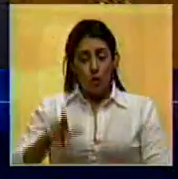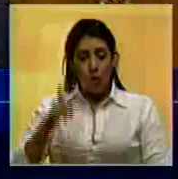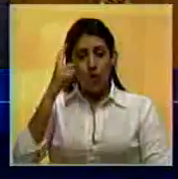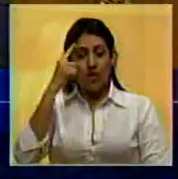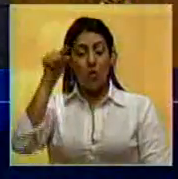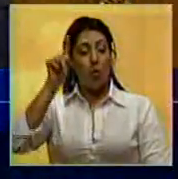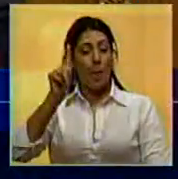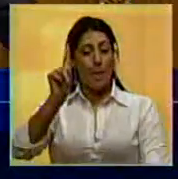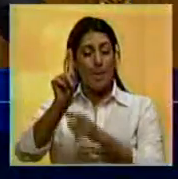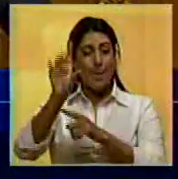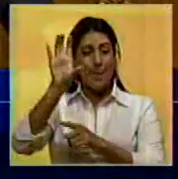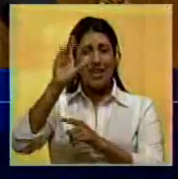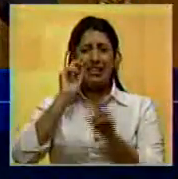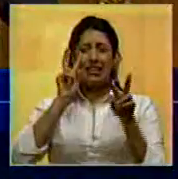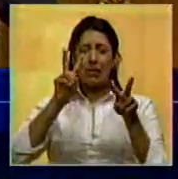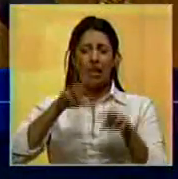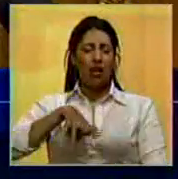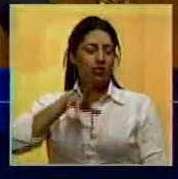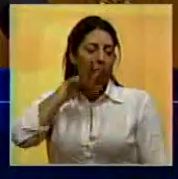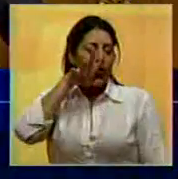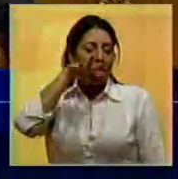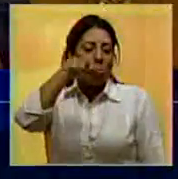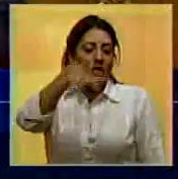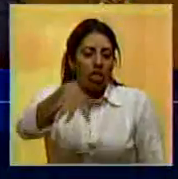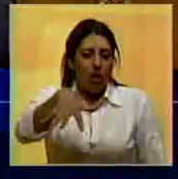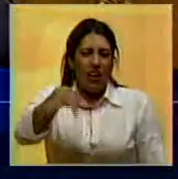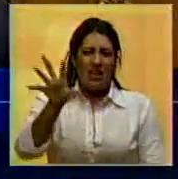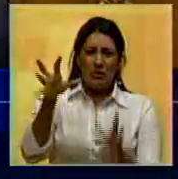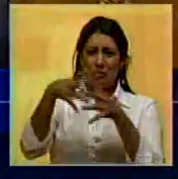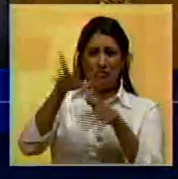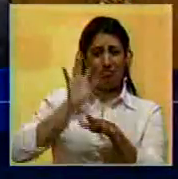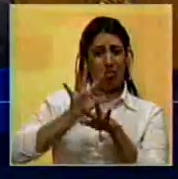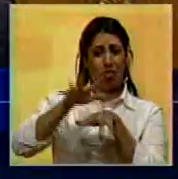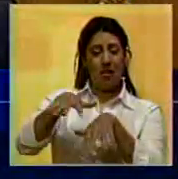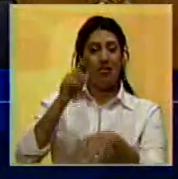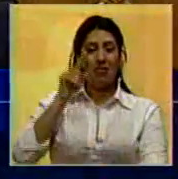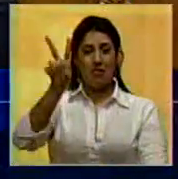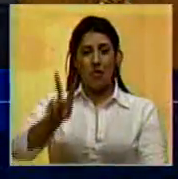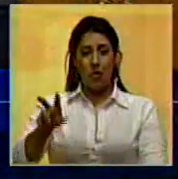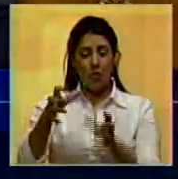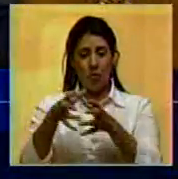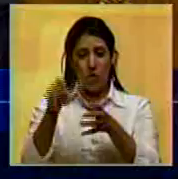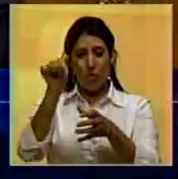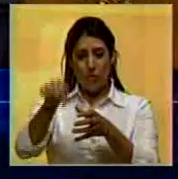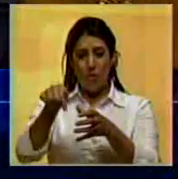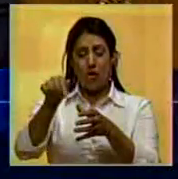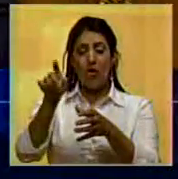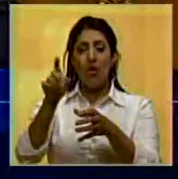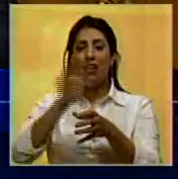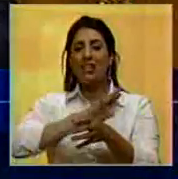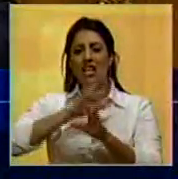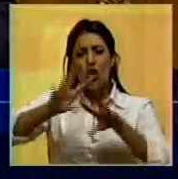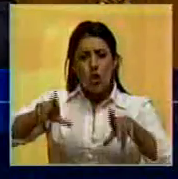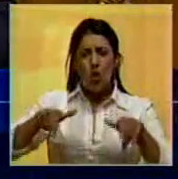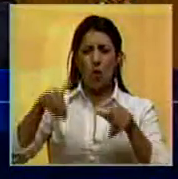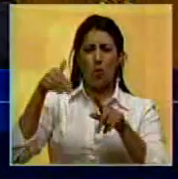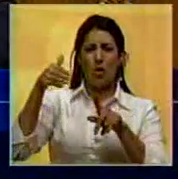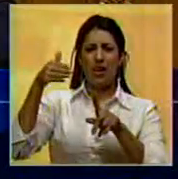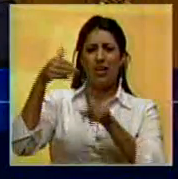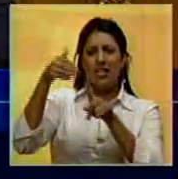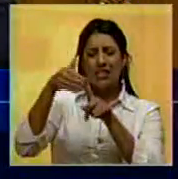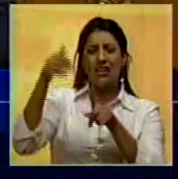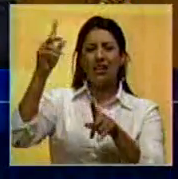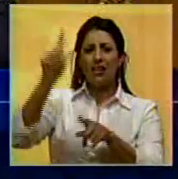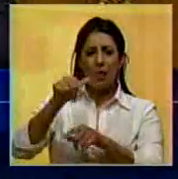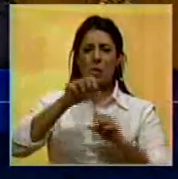país que ve con asco a un grupito que desde el poder persigue, roba y